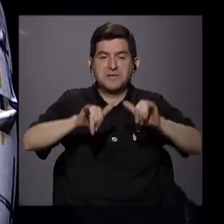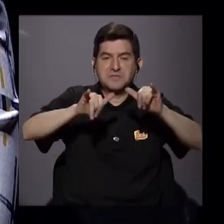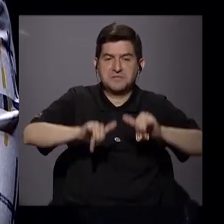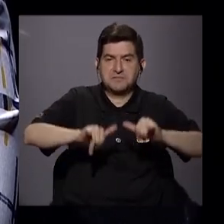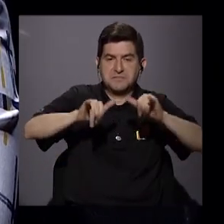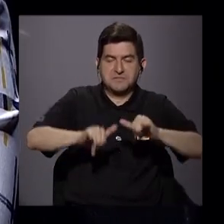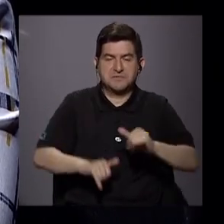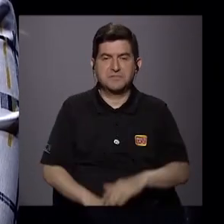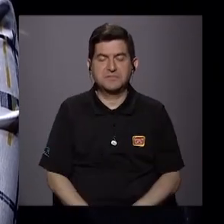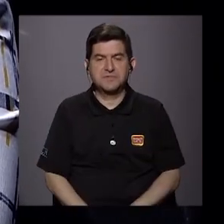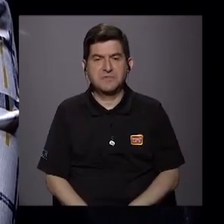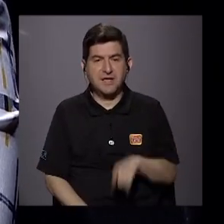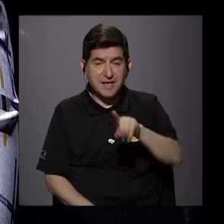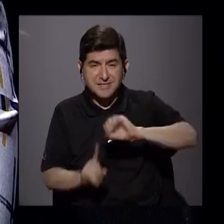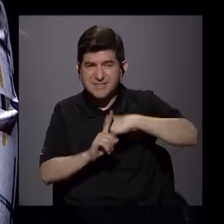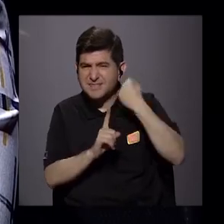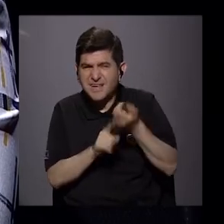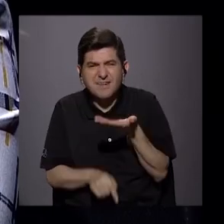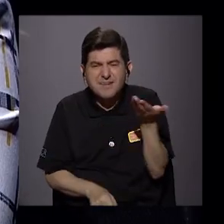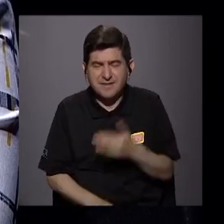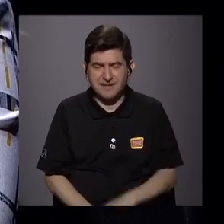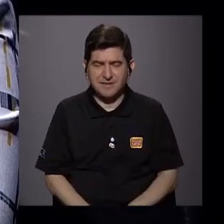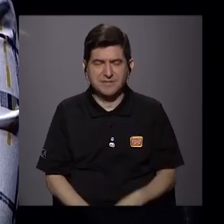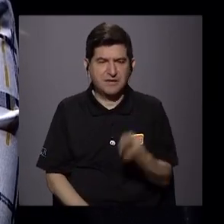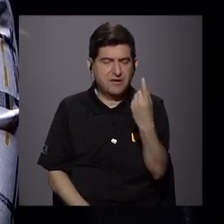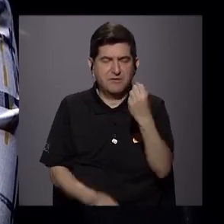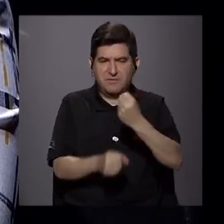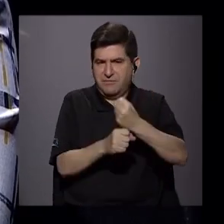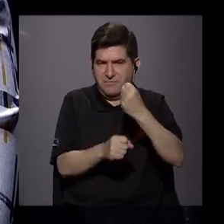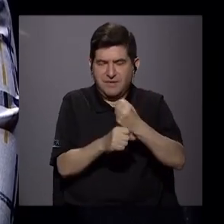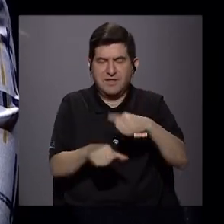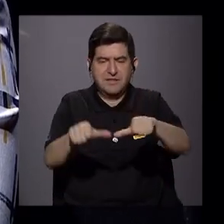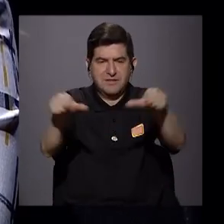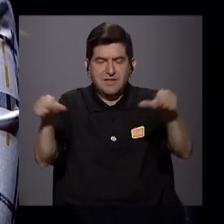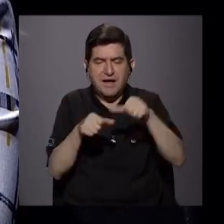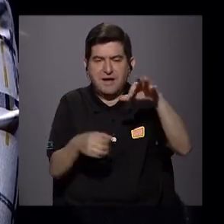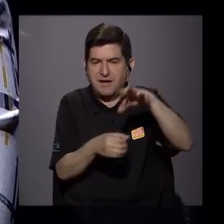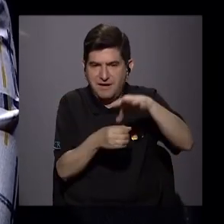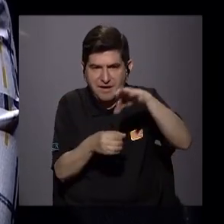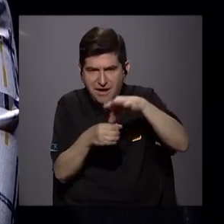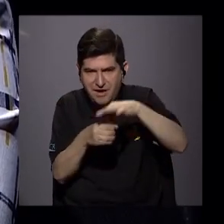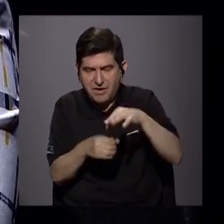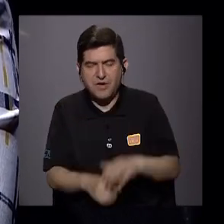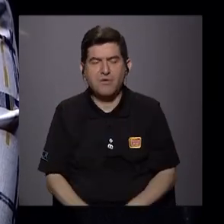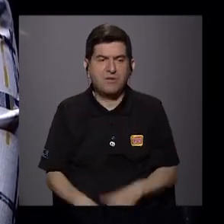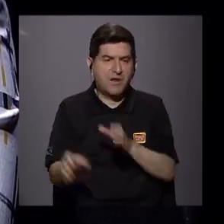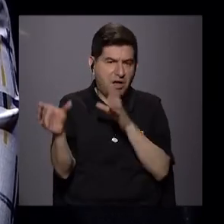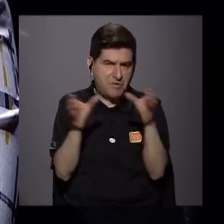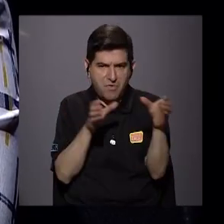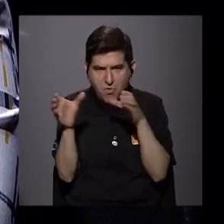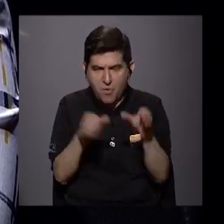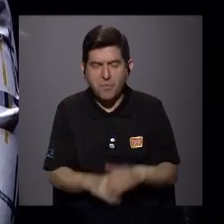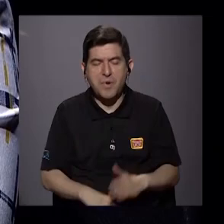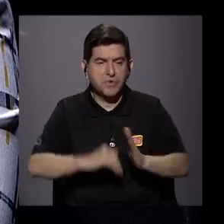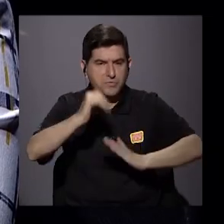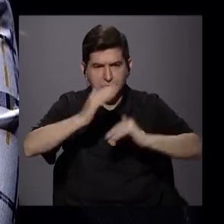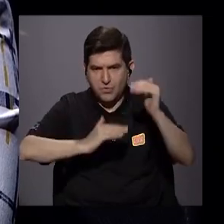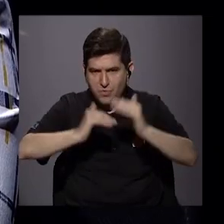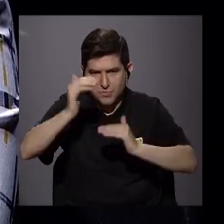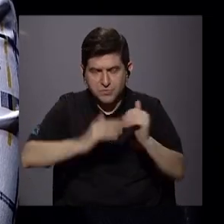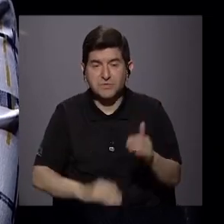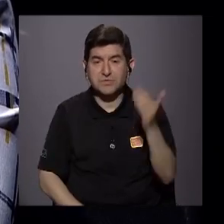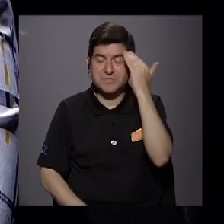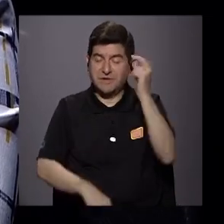En estacionalidad o desempleo estacional se refiere, por ejemplo, en el sector agrícola, en el sector comercio, en el sector construcción.